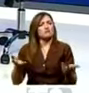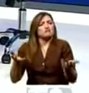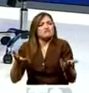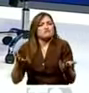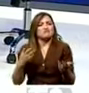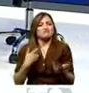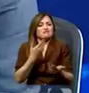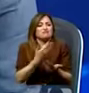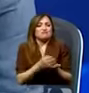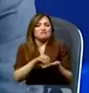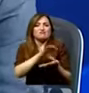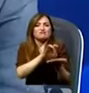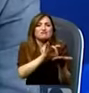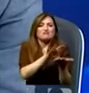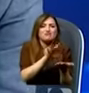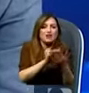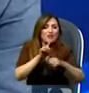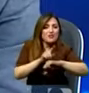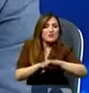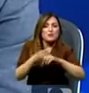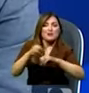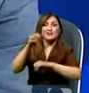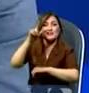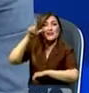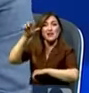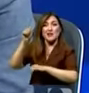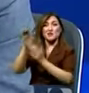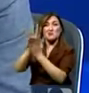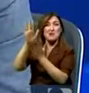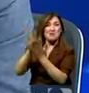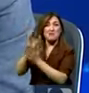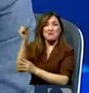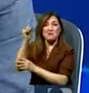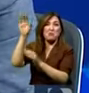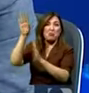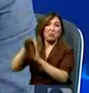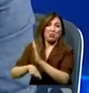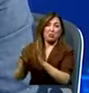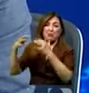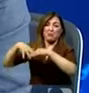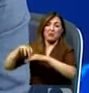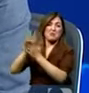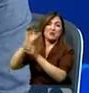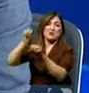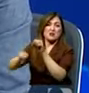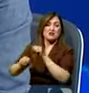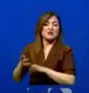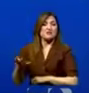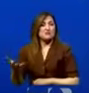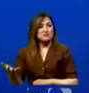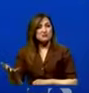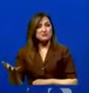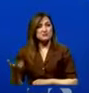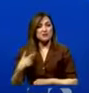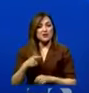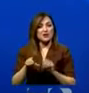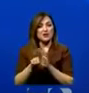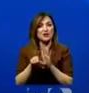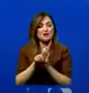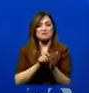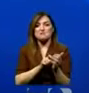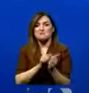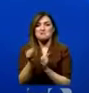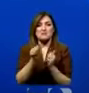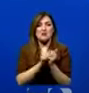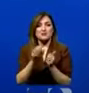el tiempo, se baja la popularidad, crean las condiciones para que no se aplique la ley de la muerte cruzada. Mira, desde el inicio del gobierno